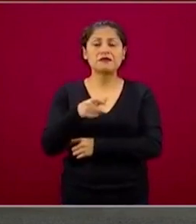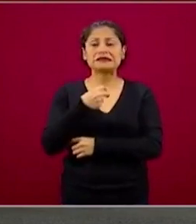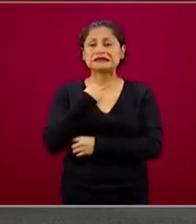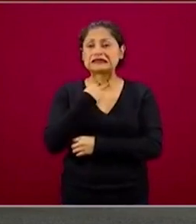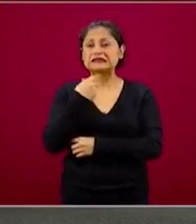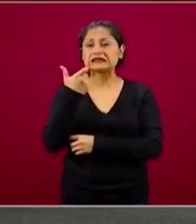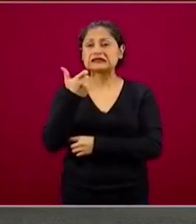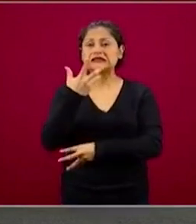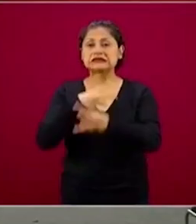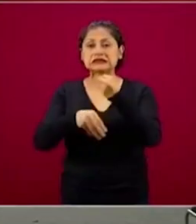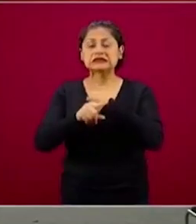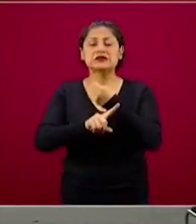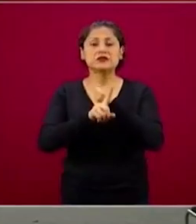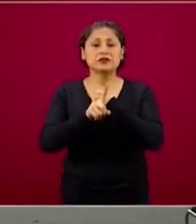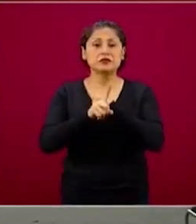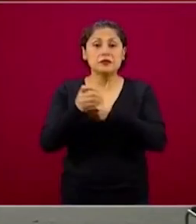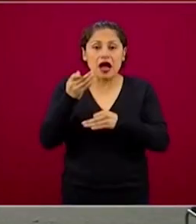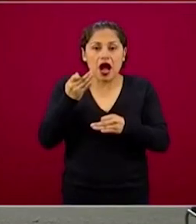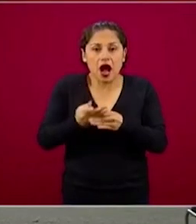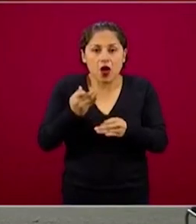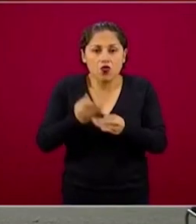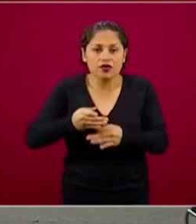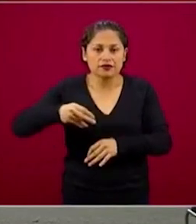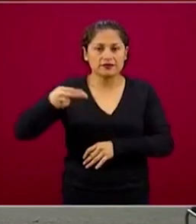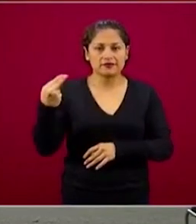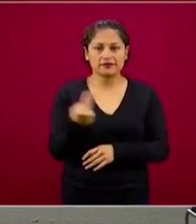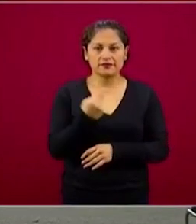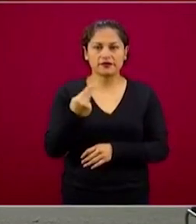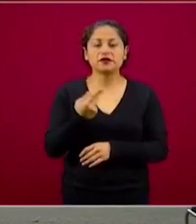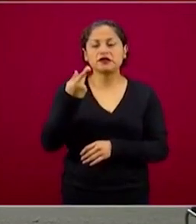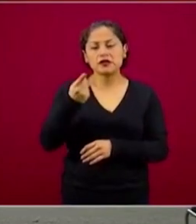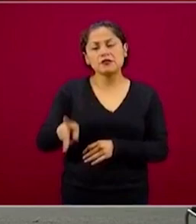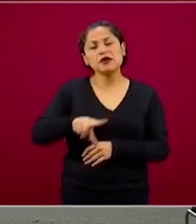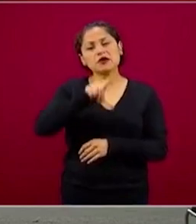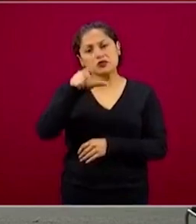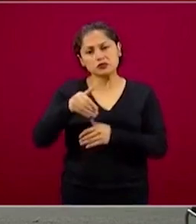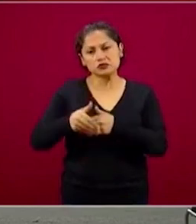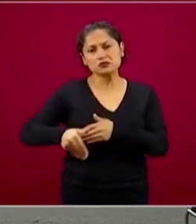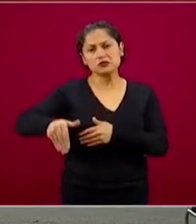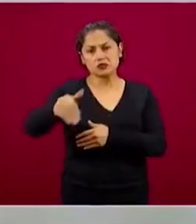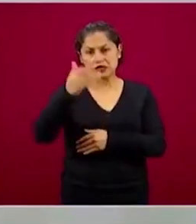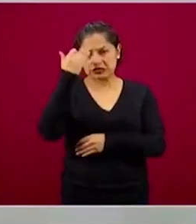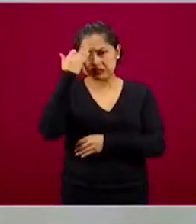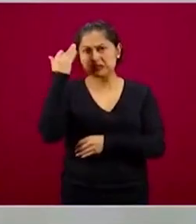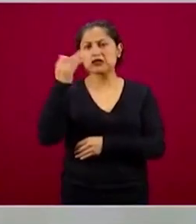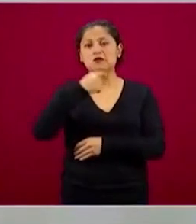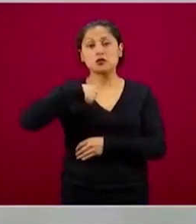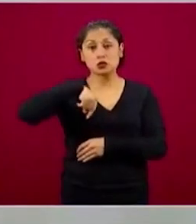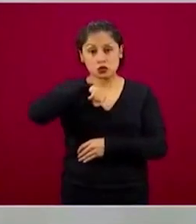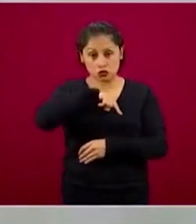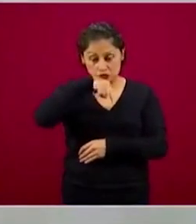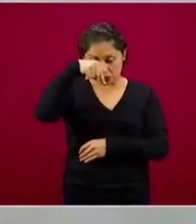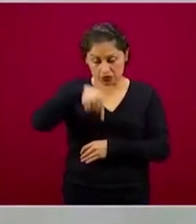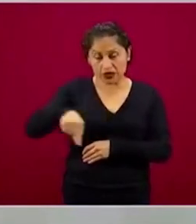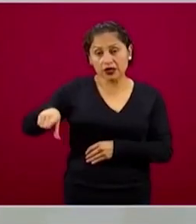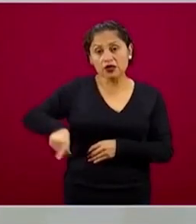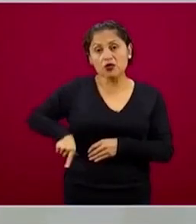ya viene también un periodo y en eso estamos trabajando en el gobierno, estamos trabajando en que estos